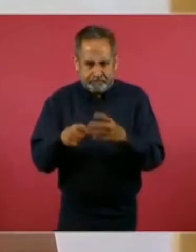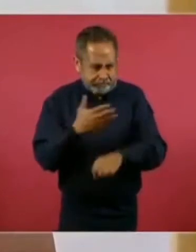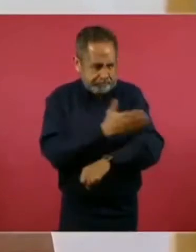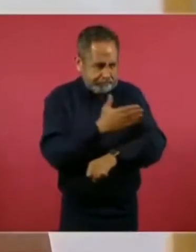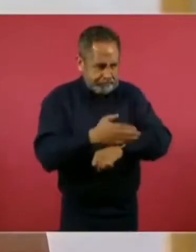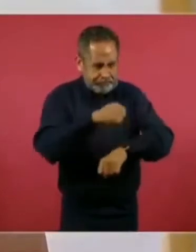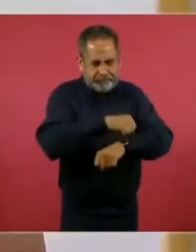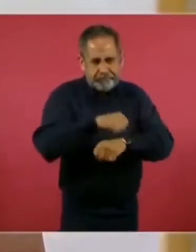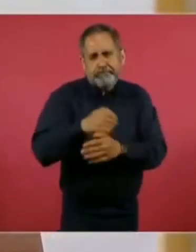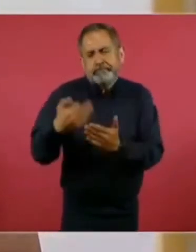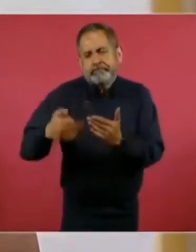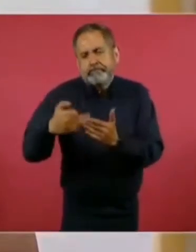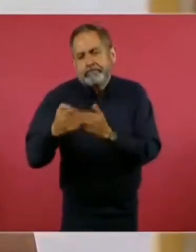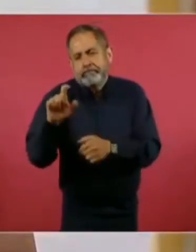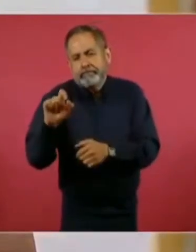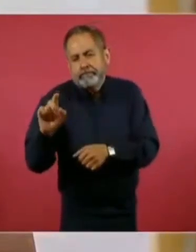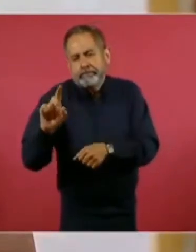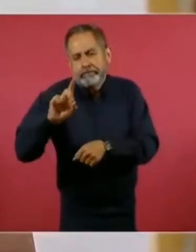faltan 20 días,